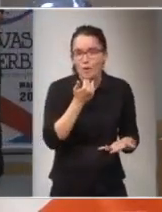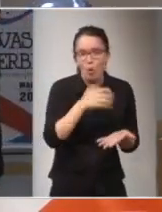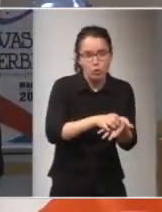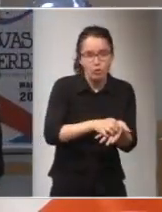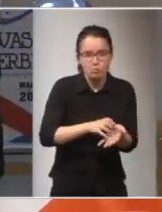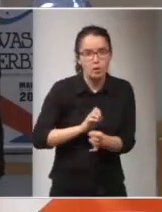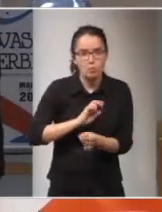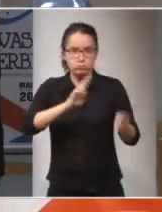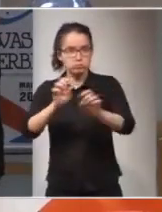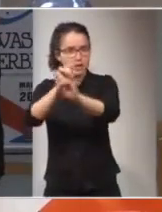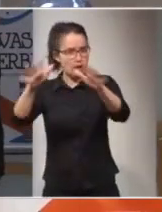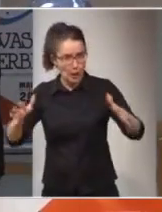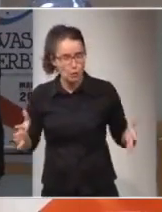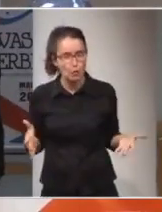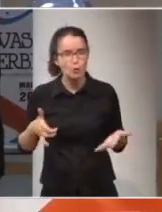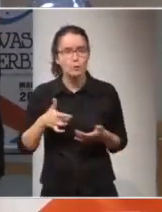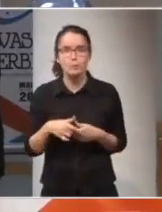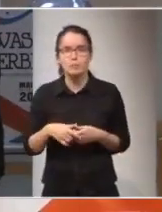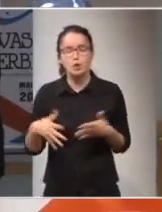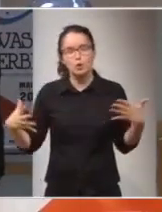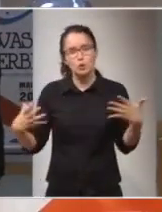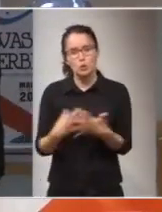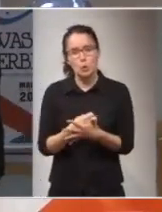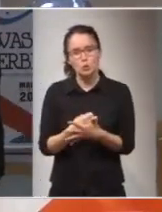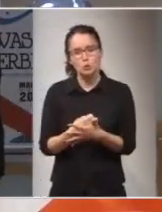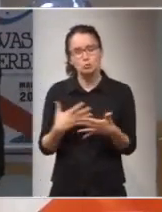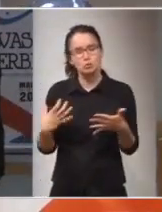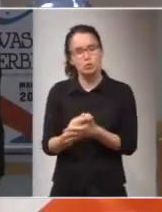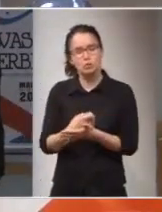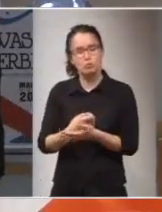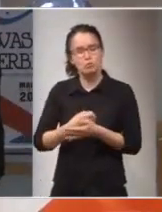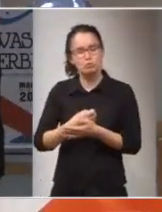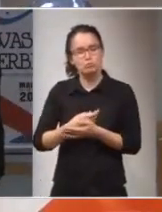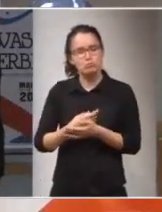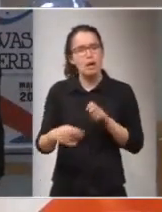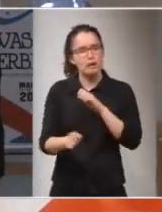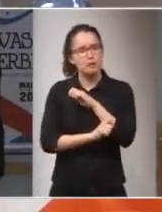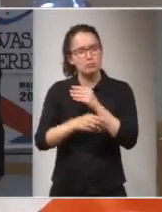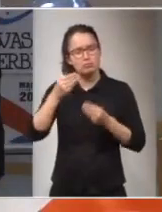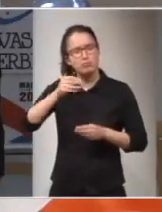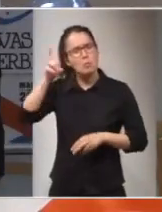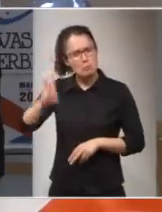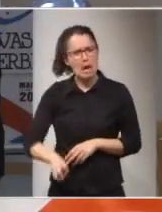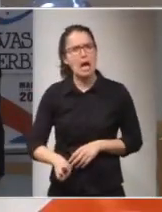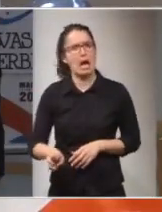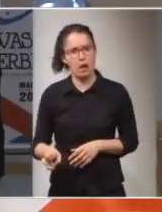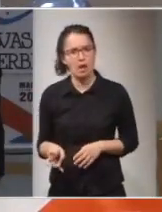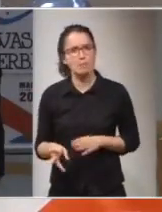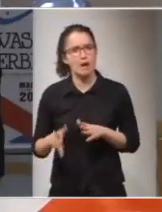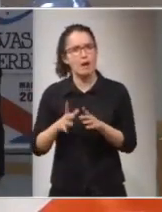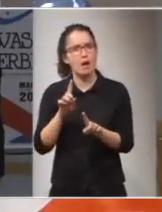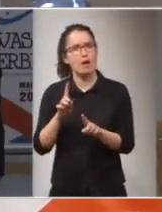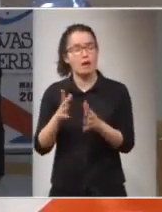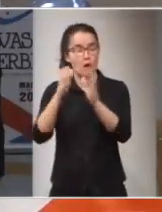duda este todos pues nos convencimos de la estrategia del tratado de prohibición y